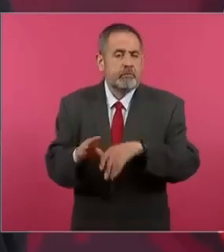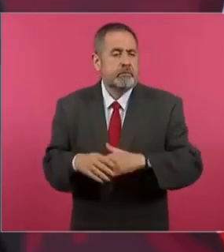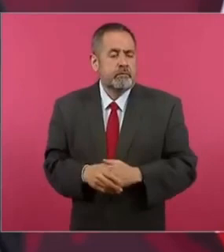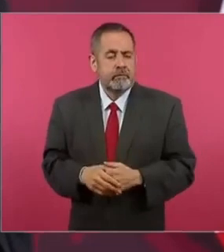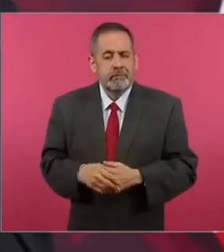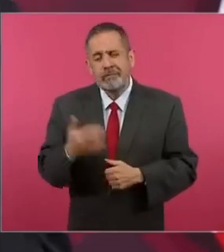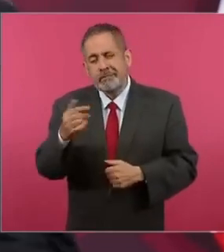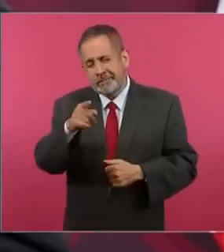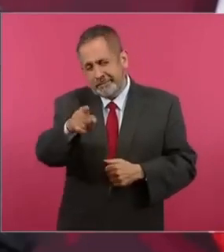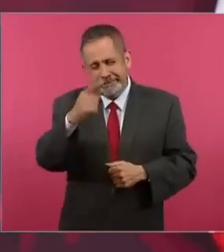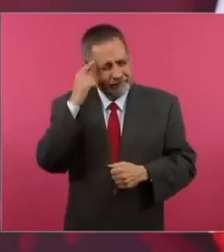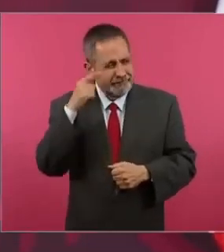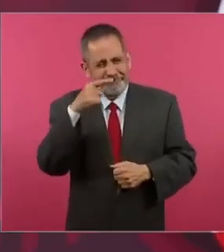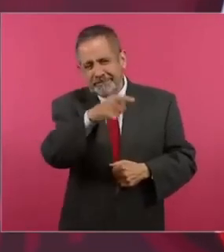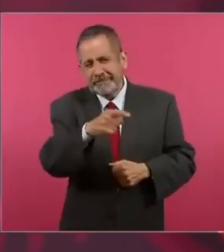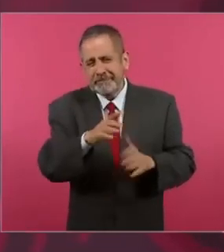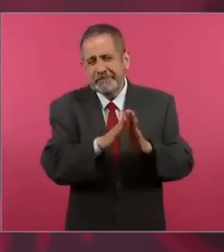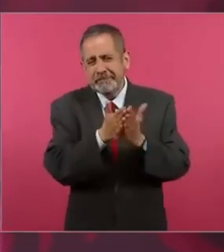de libros pues